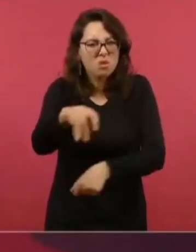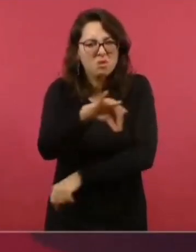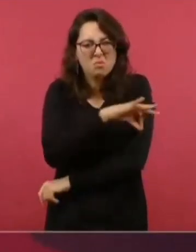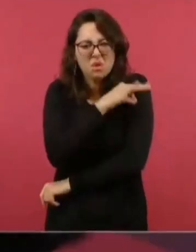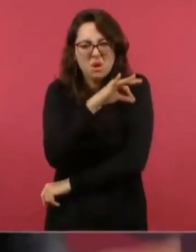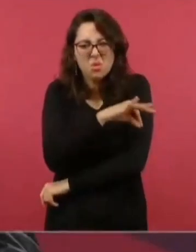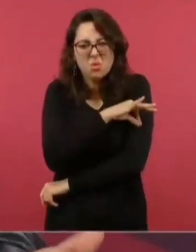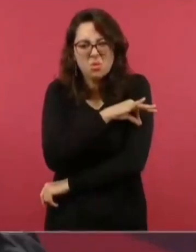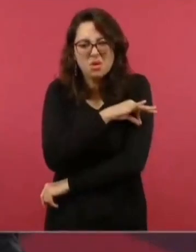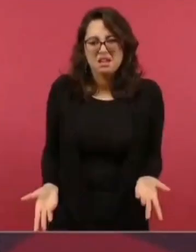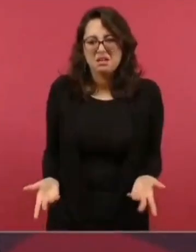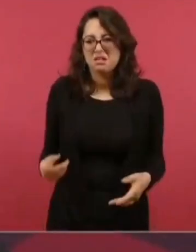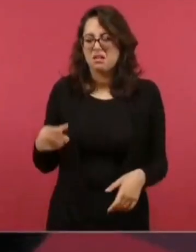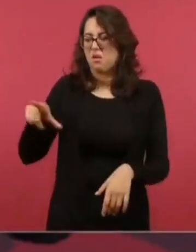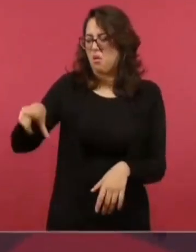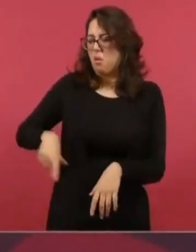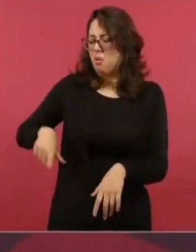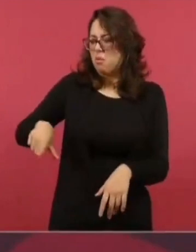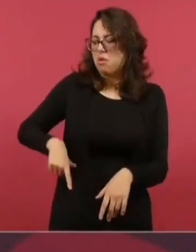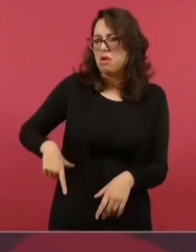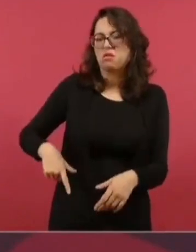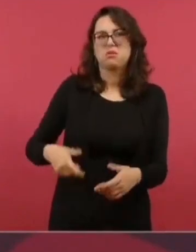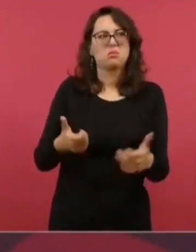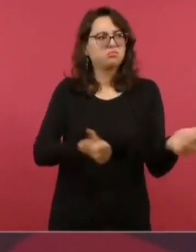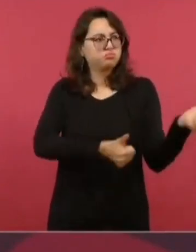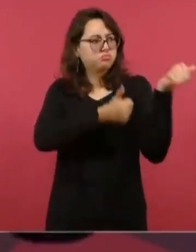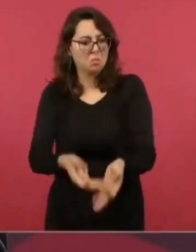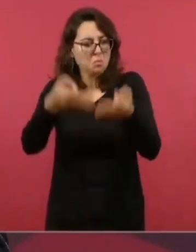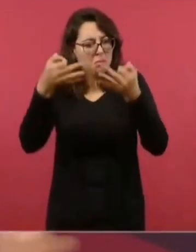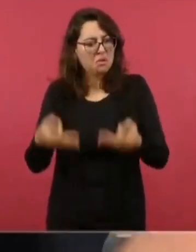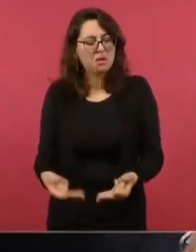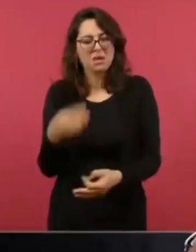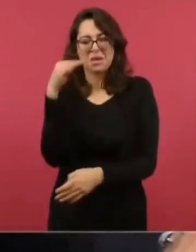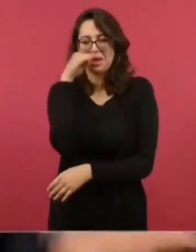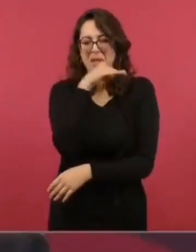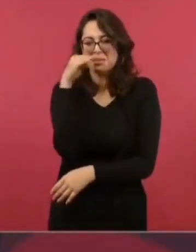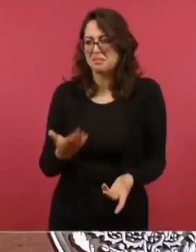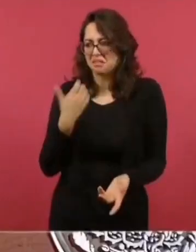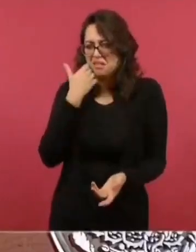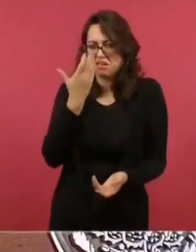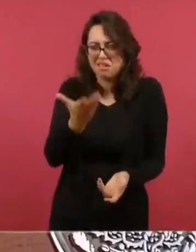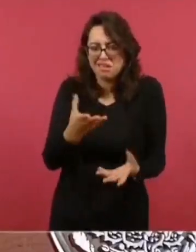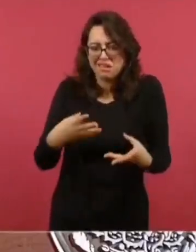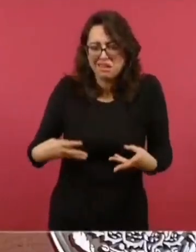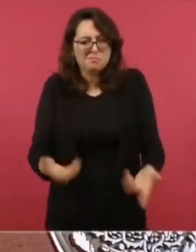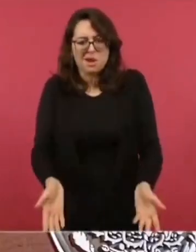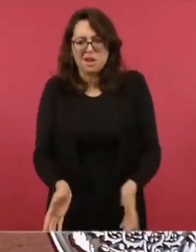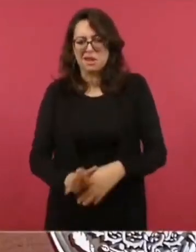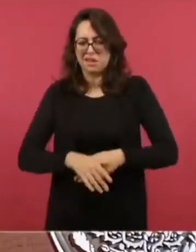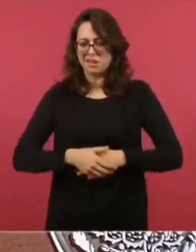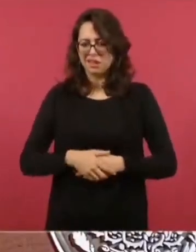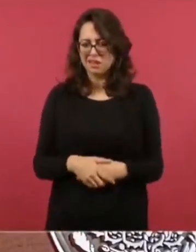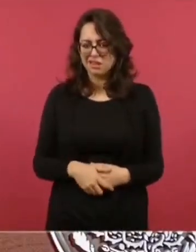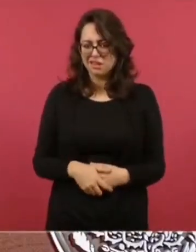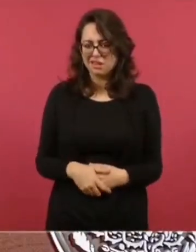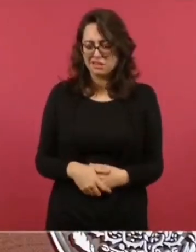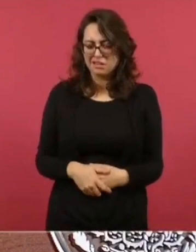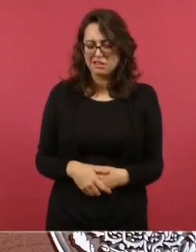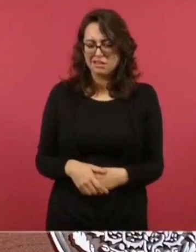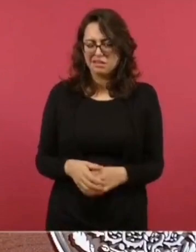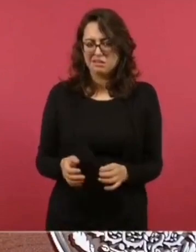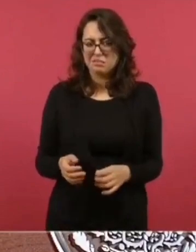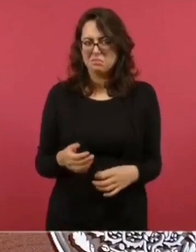vacunas certificadas y es gratuito. ¿Para qué se va a